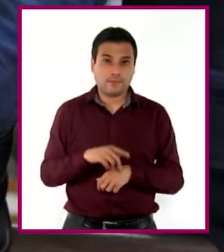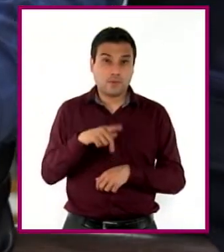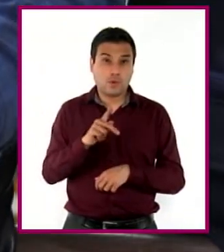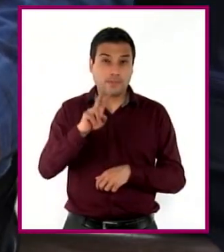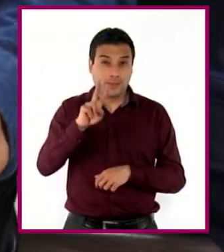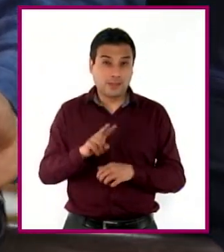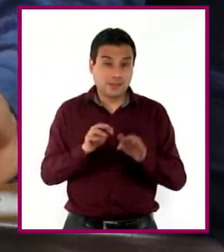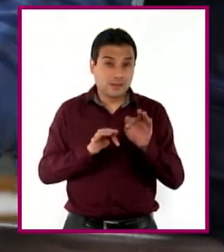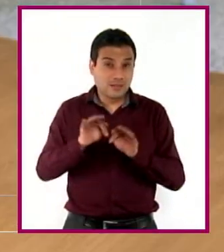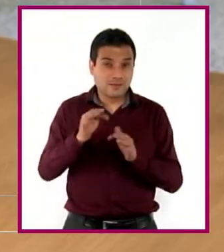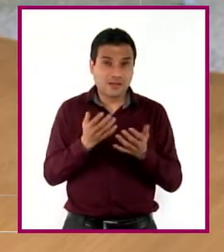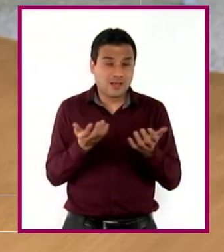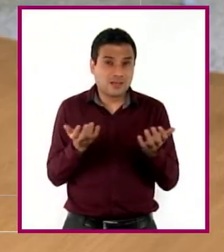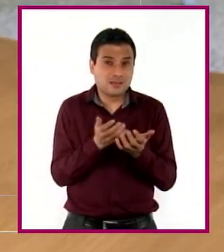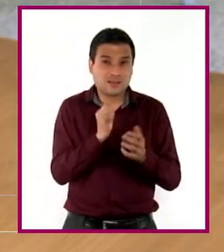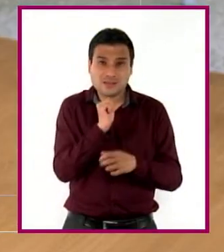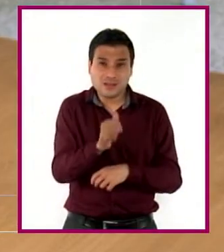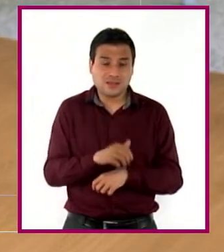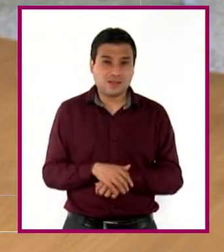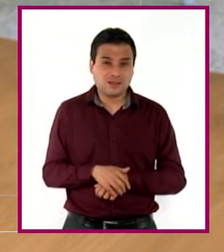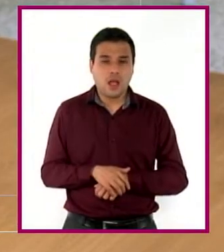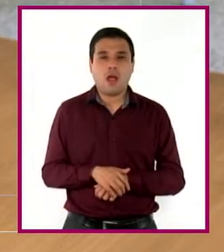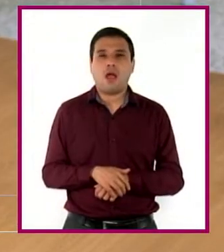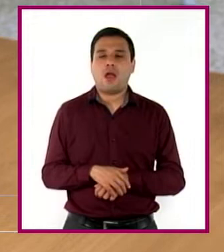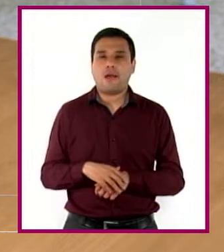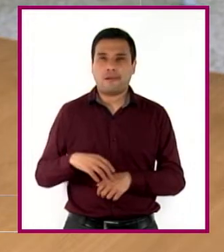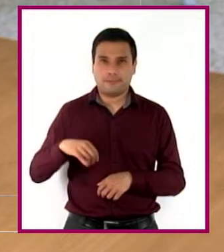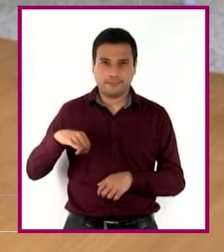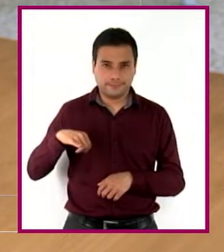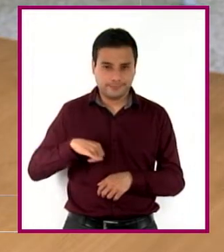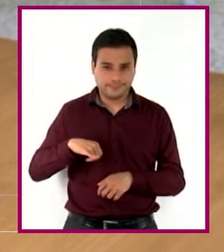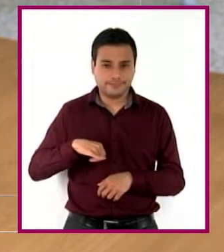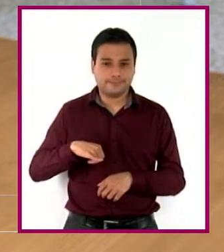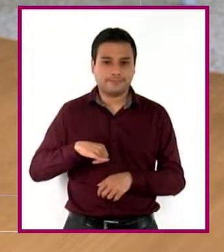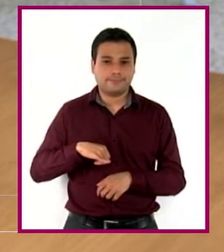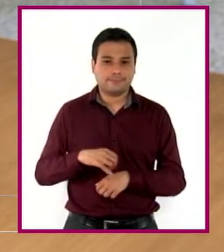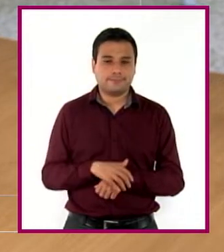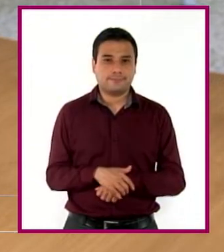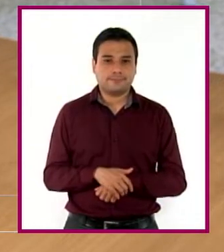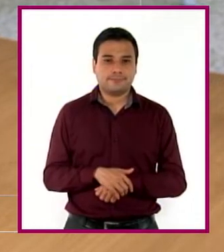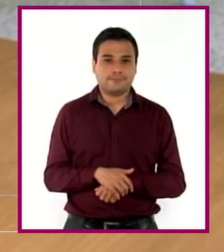nada y aún así vive bien. Interesante. Interesante.